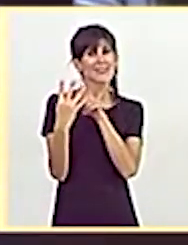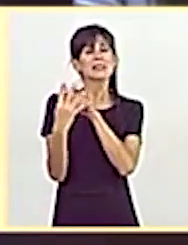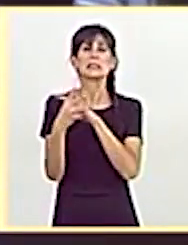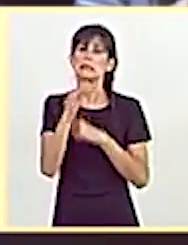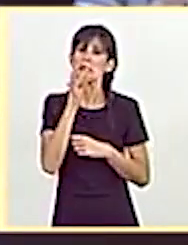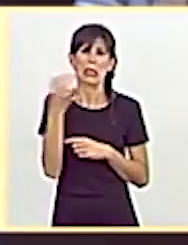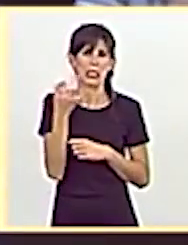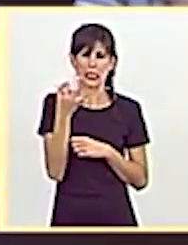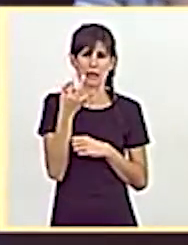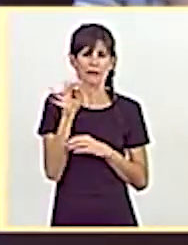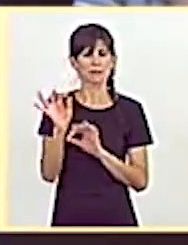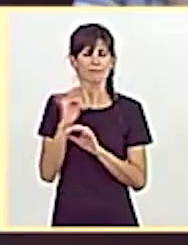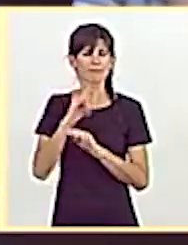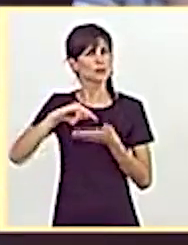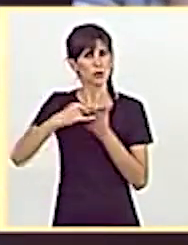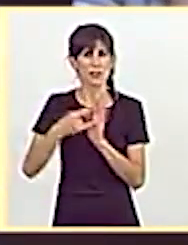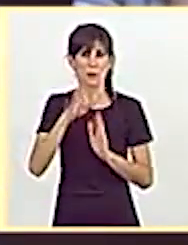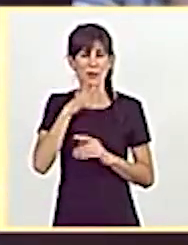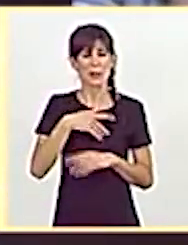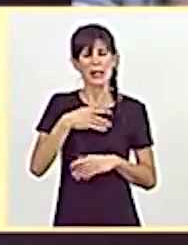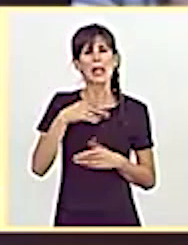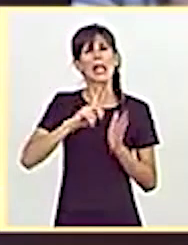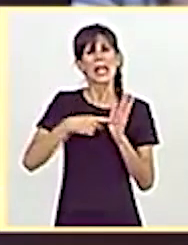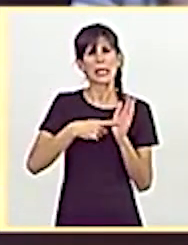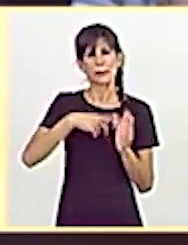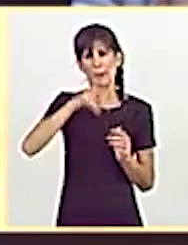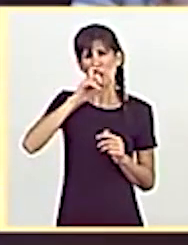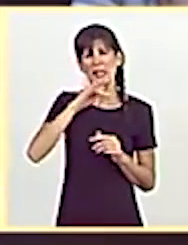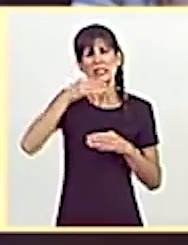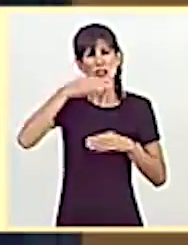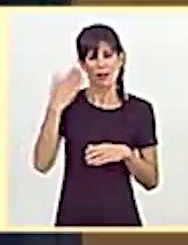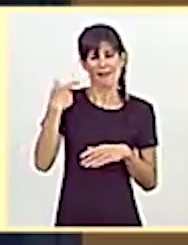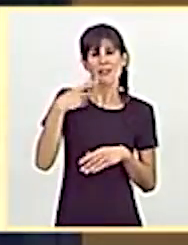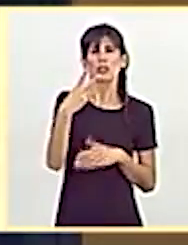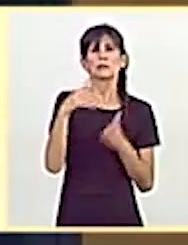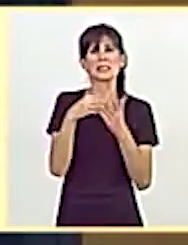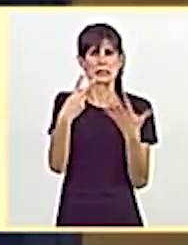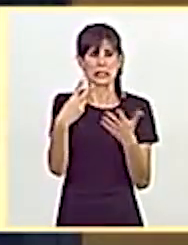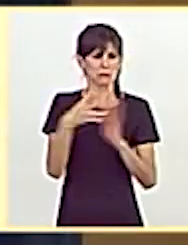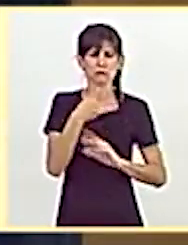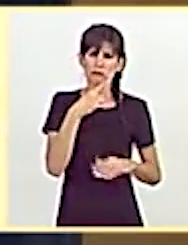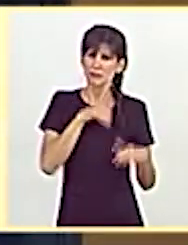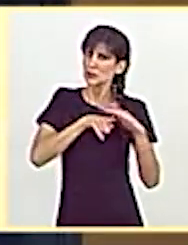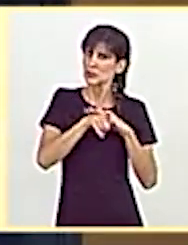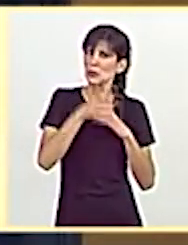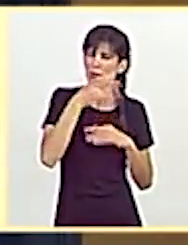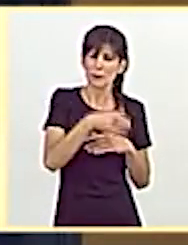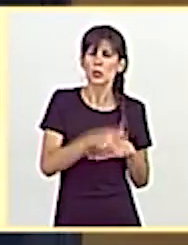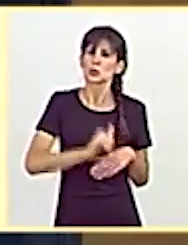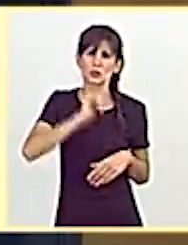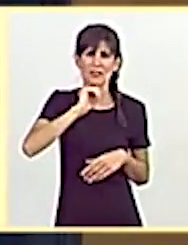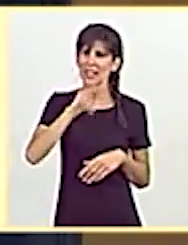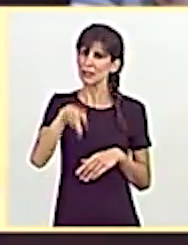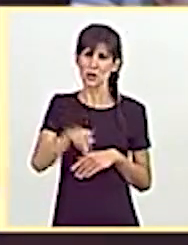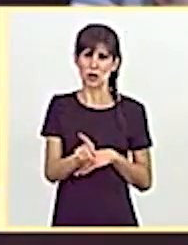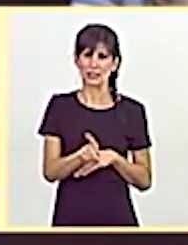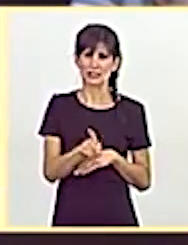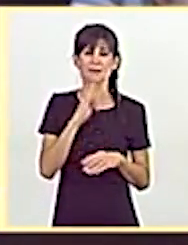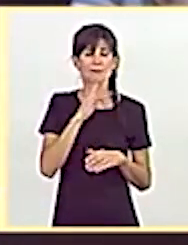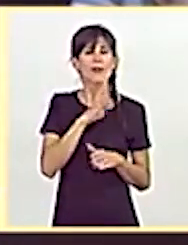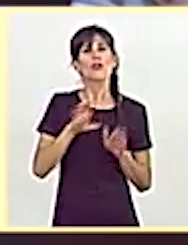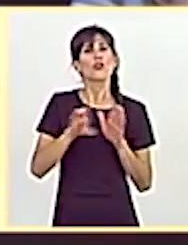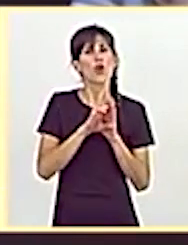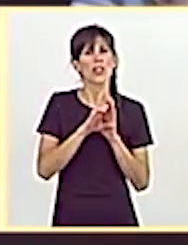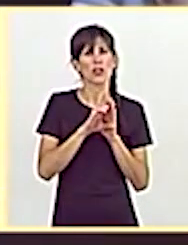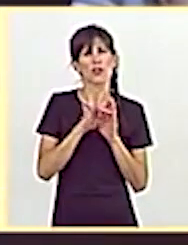reparar por la Ley de Memoria Histórica de 2007. Aunque fue un gran avance, dicha ley no fue suficiente y tampoco lo es el Código